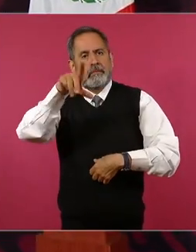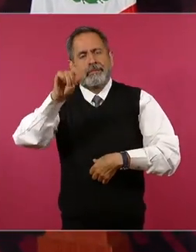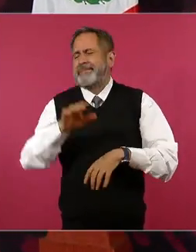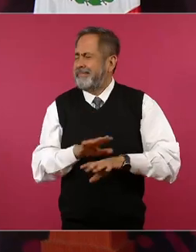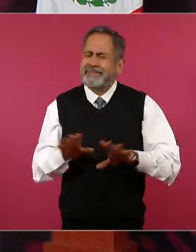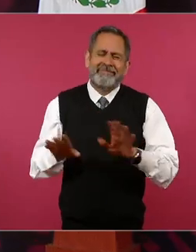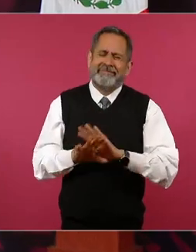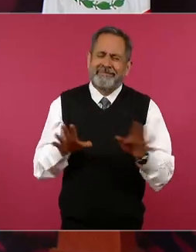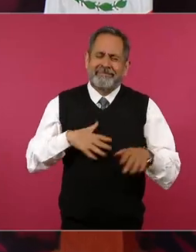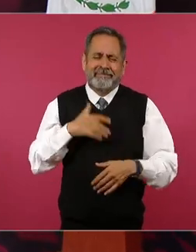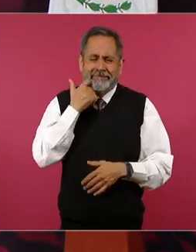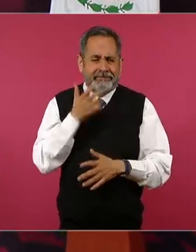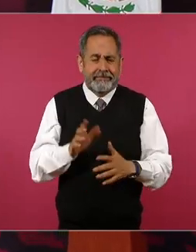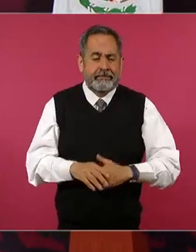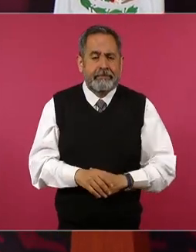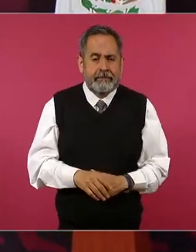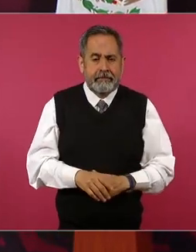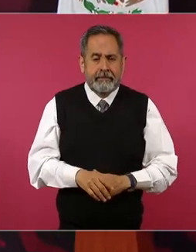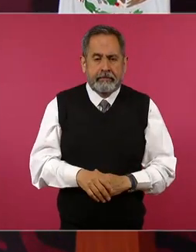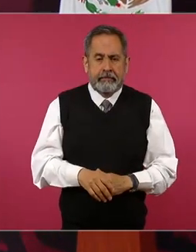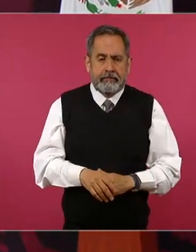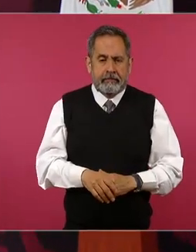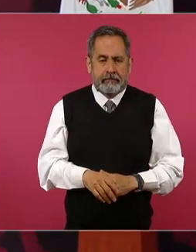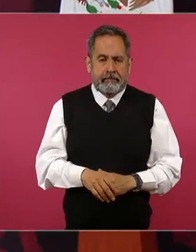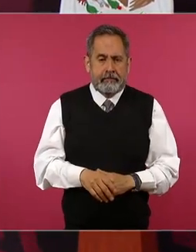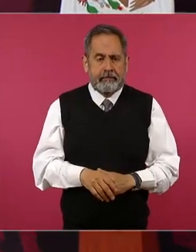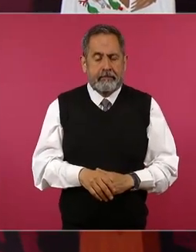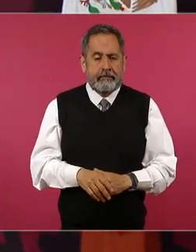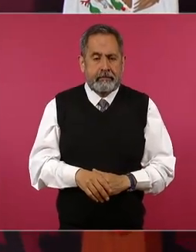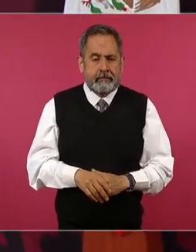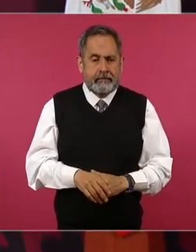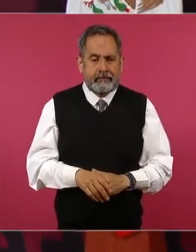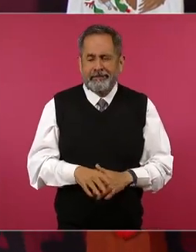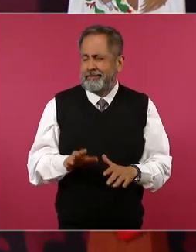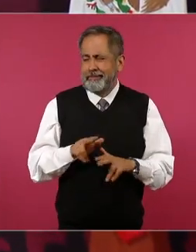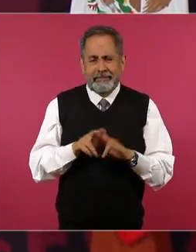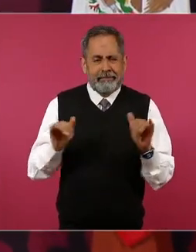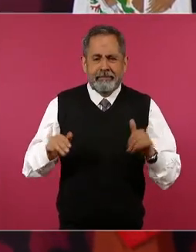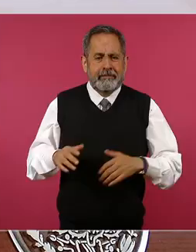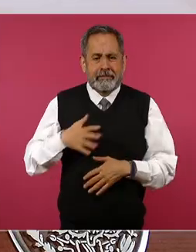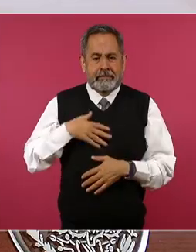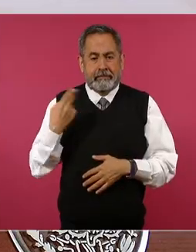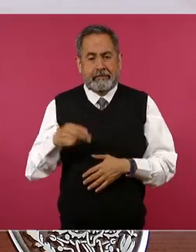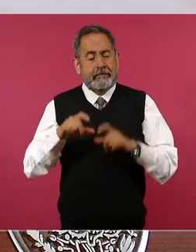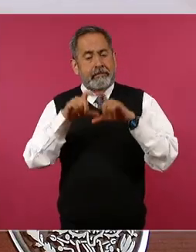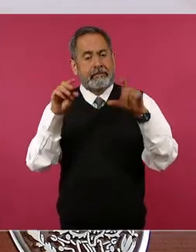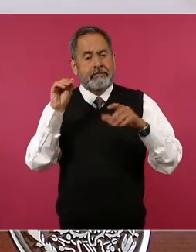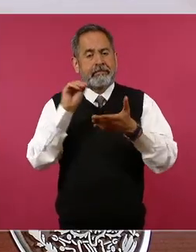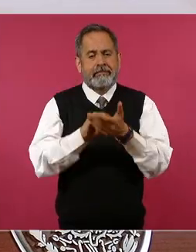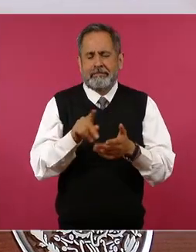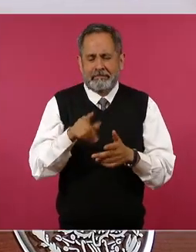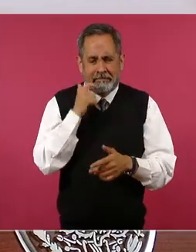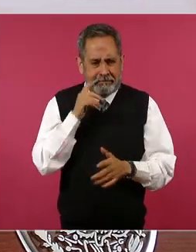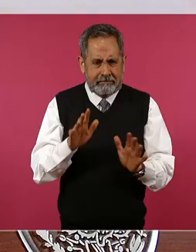que haya en mi nombre no quiero